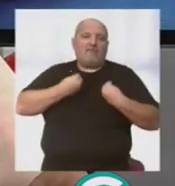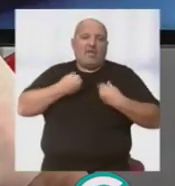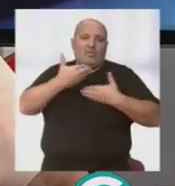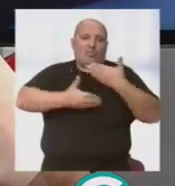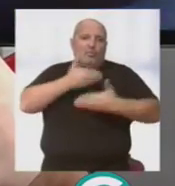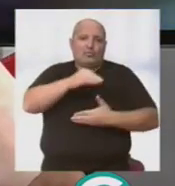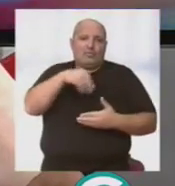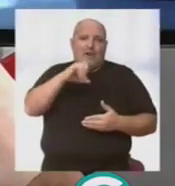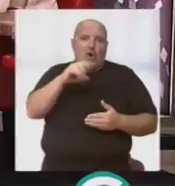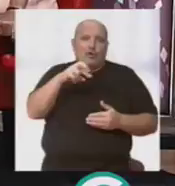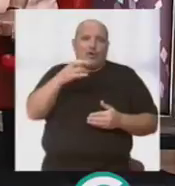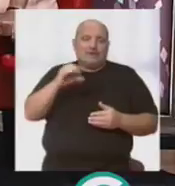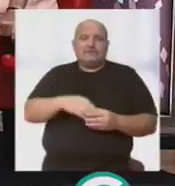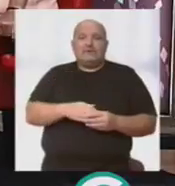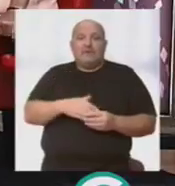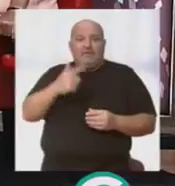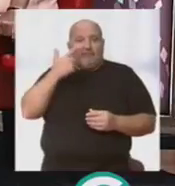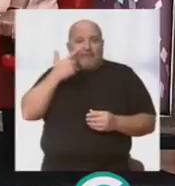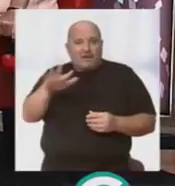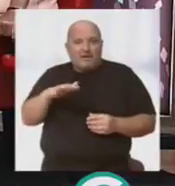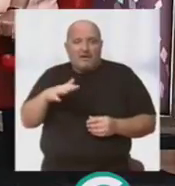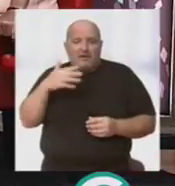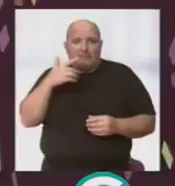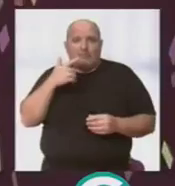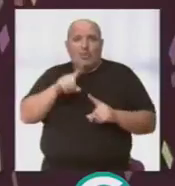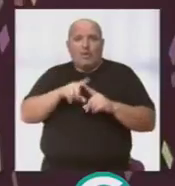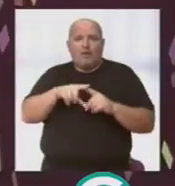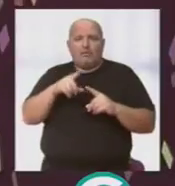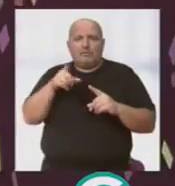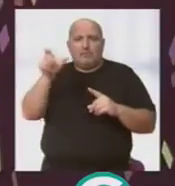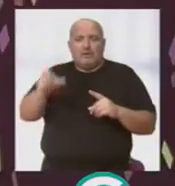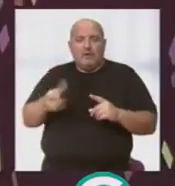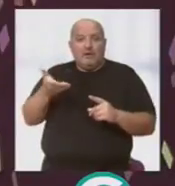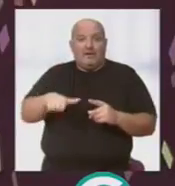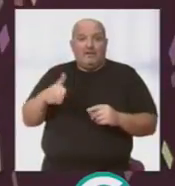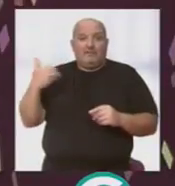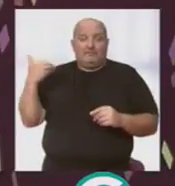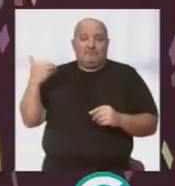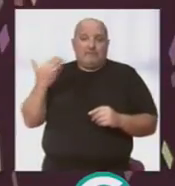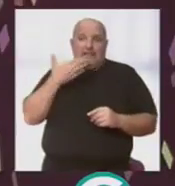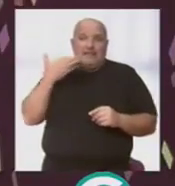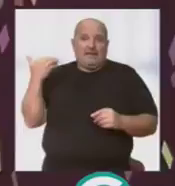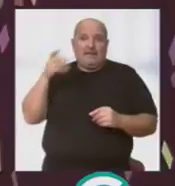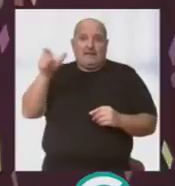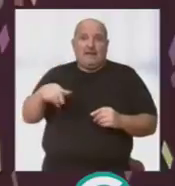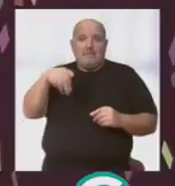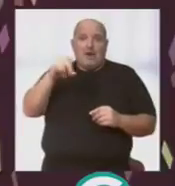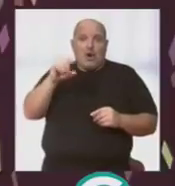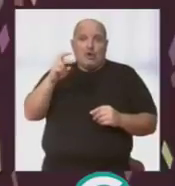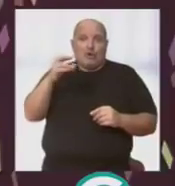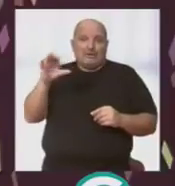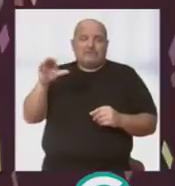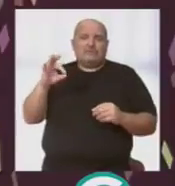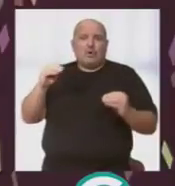la obra de Manolo Torres. Fíjate que es de reseñar, José Luis, porque el fallecimiento precisamente de Manolo Torres